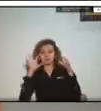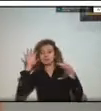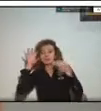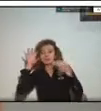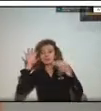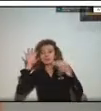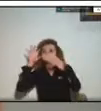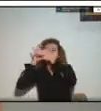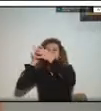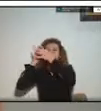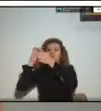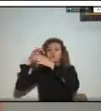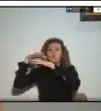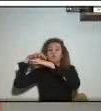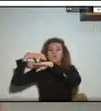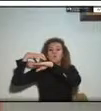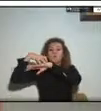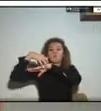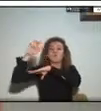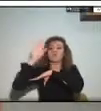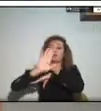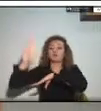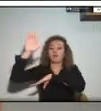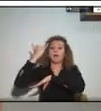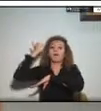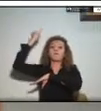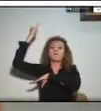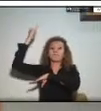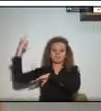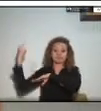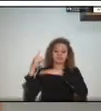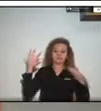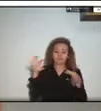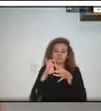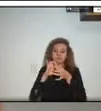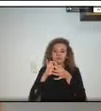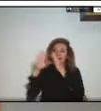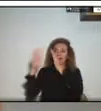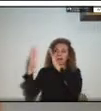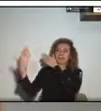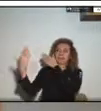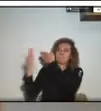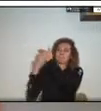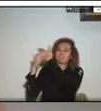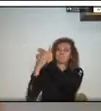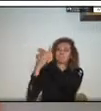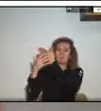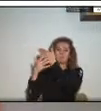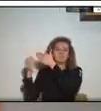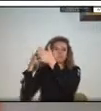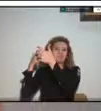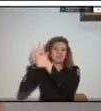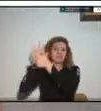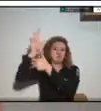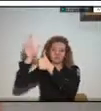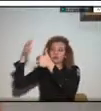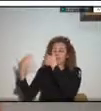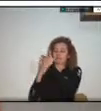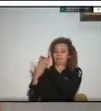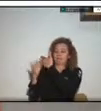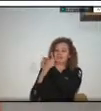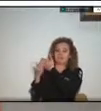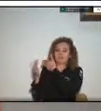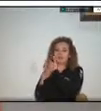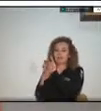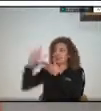CITEL y entonces es la plataforma donde nos llegan las alertas todo el tiempo y lo logramos articular entonces si bien es cierto hay una